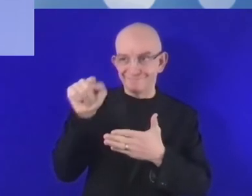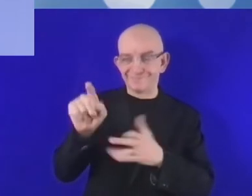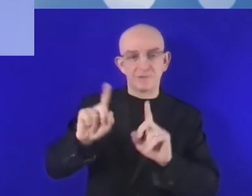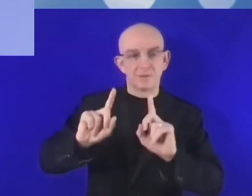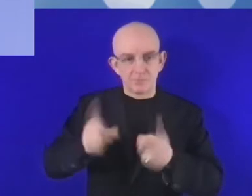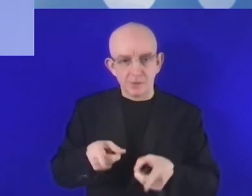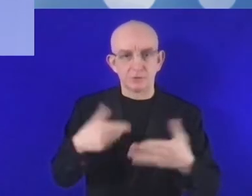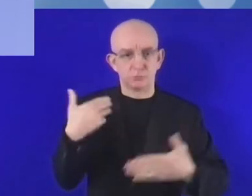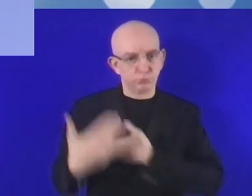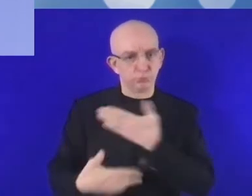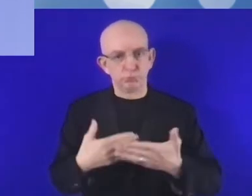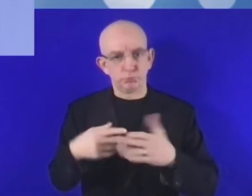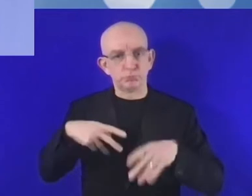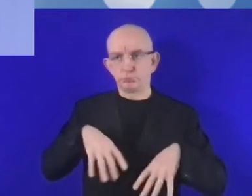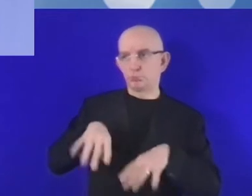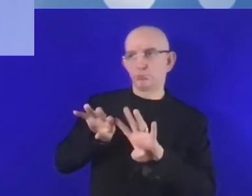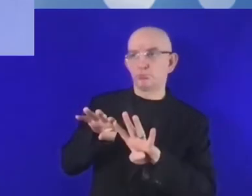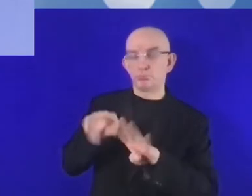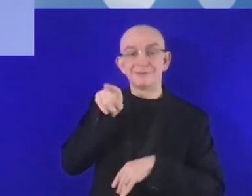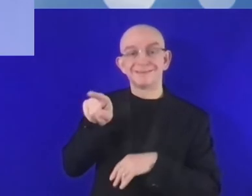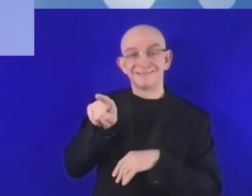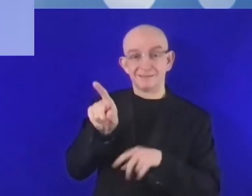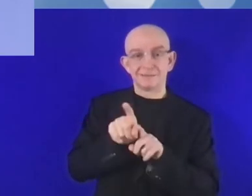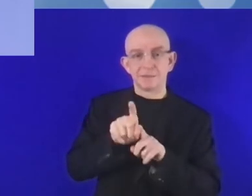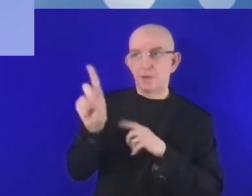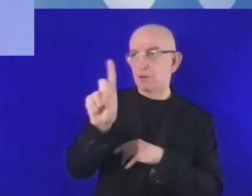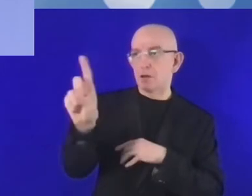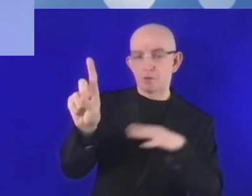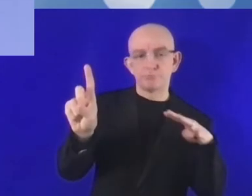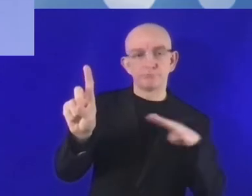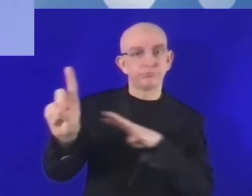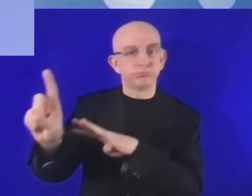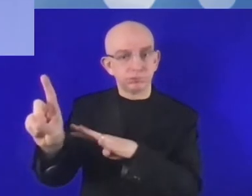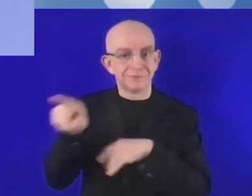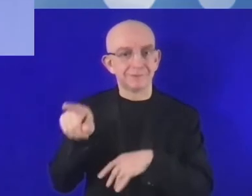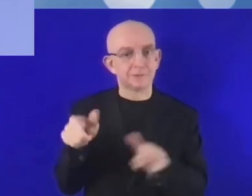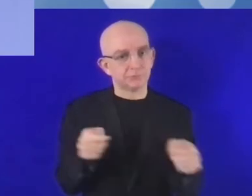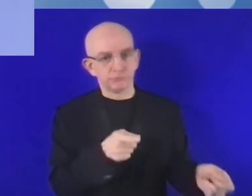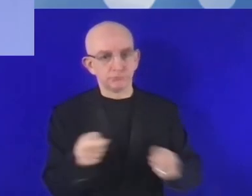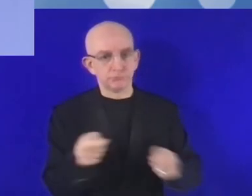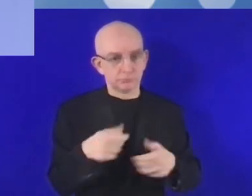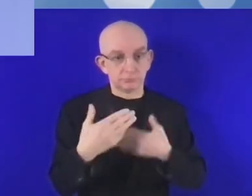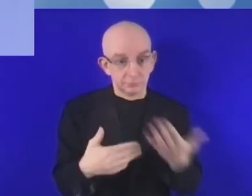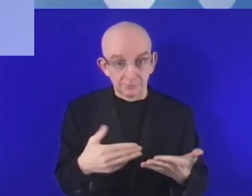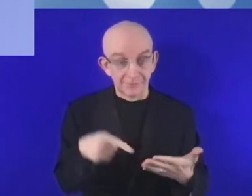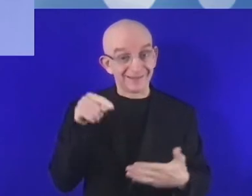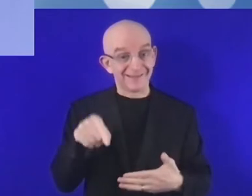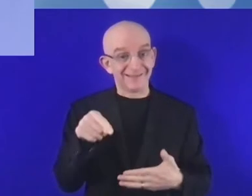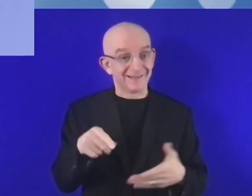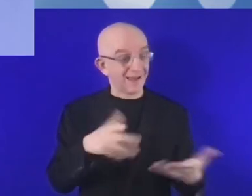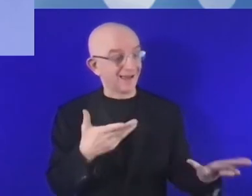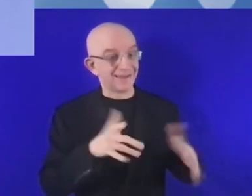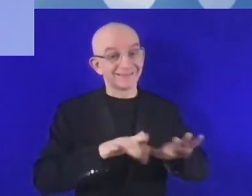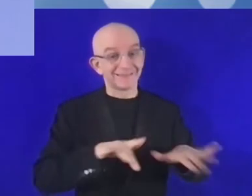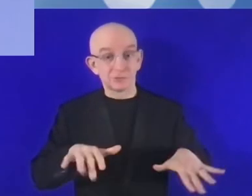importante que quiero mencionar es la necesidad de que exista un liderazgo muy audaz. Tenemos que